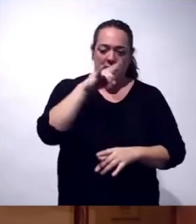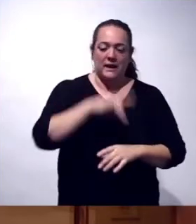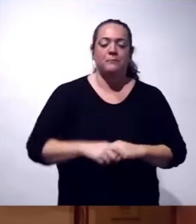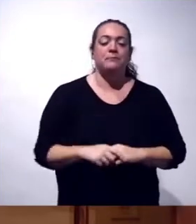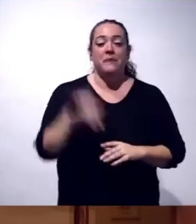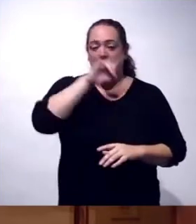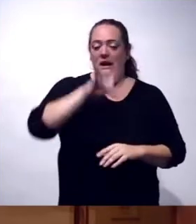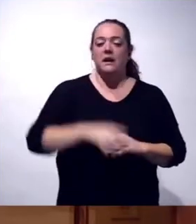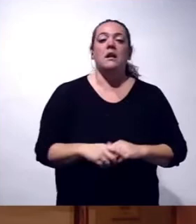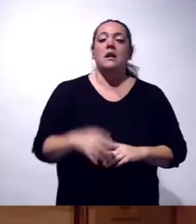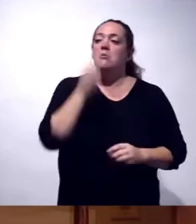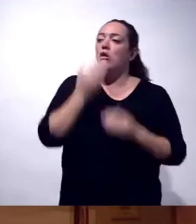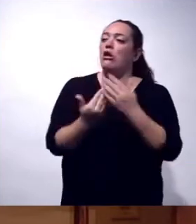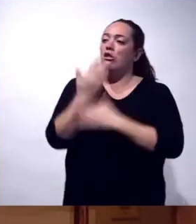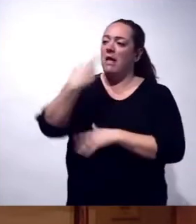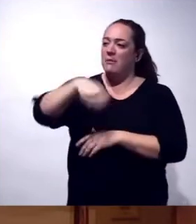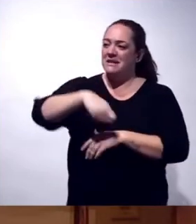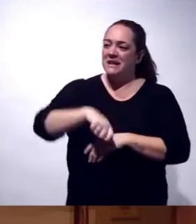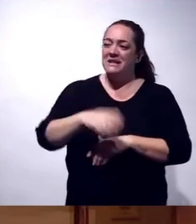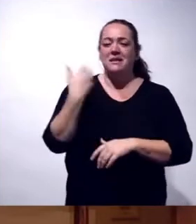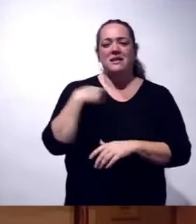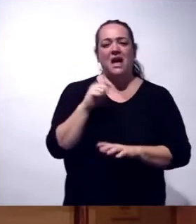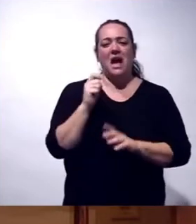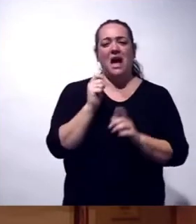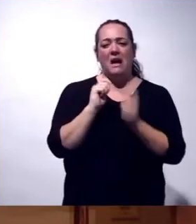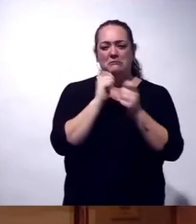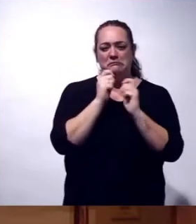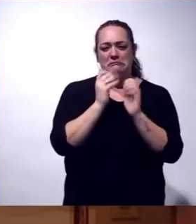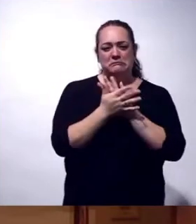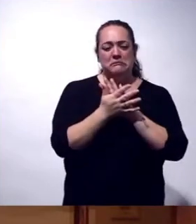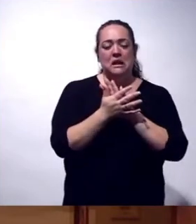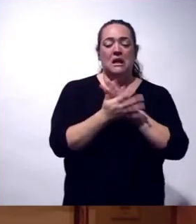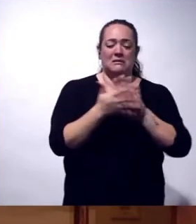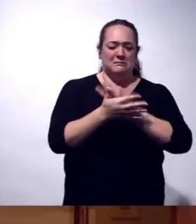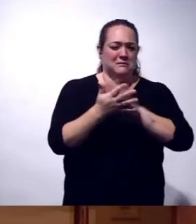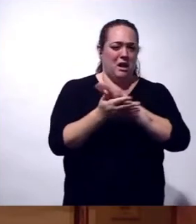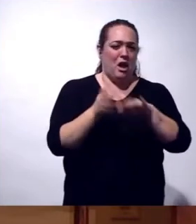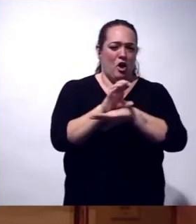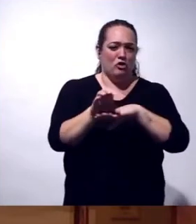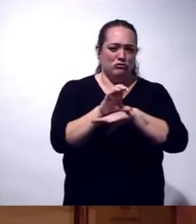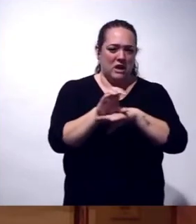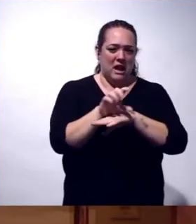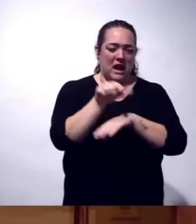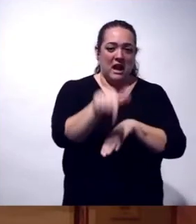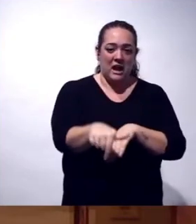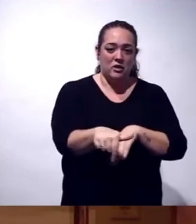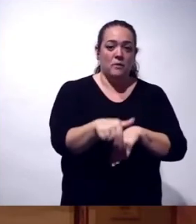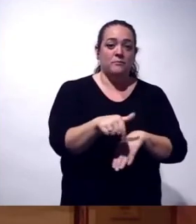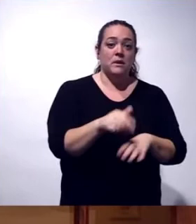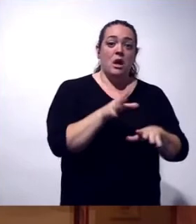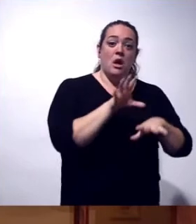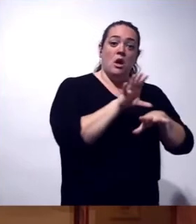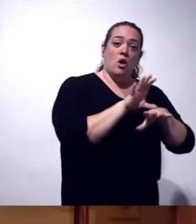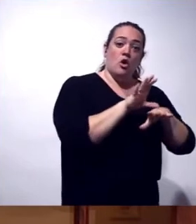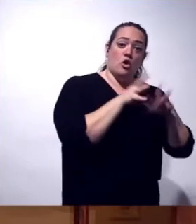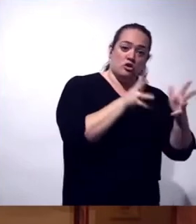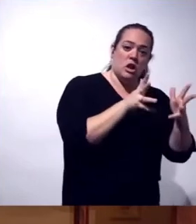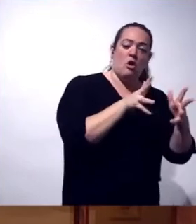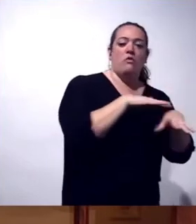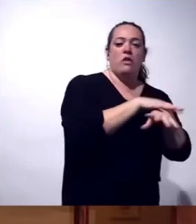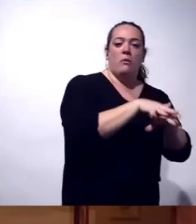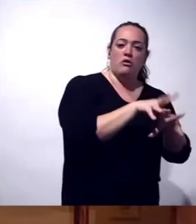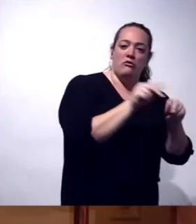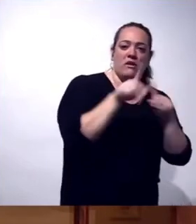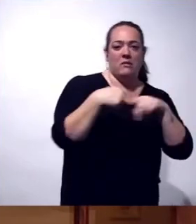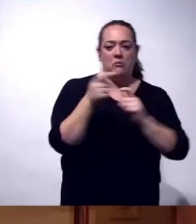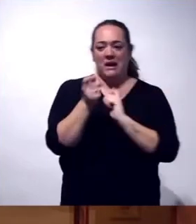Buenos días, presidente. Hemos entrevistado a varios consejeros una vez finalizada este Consejo de Gobierno, y la